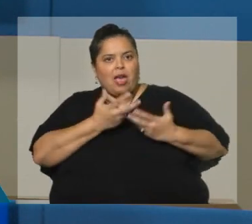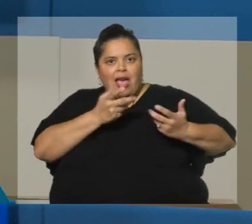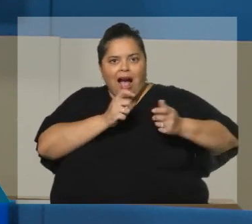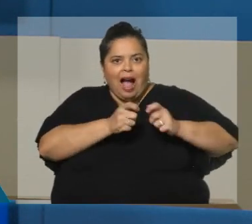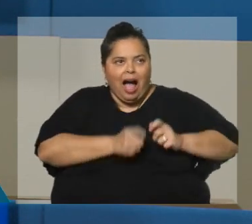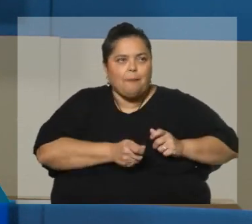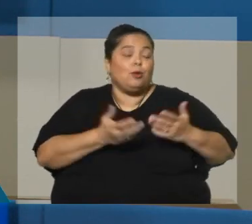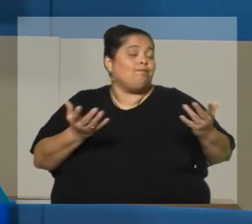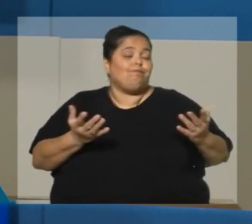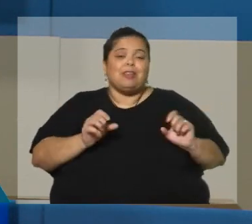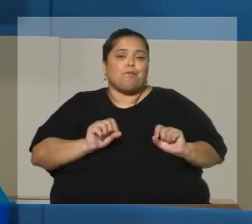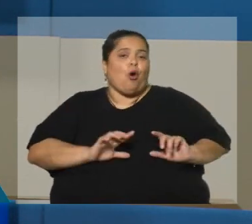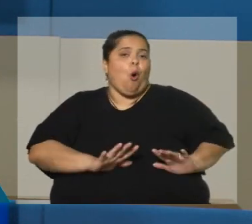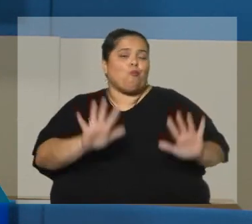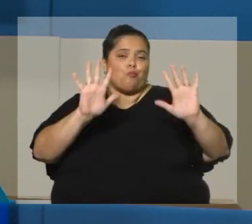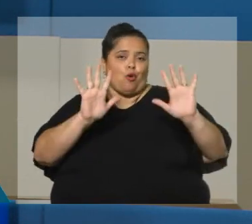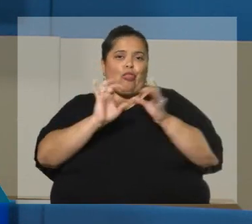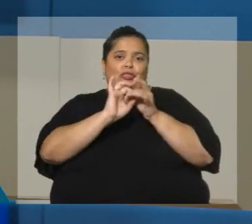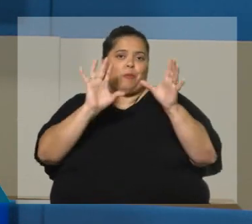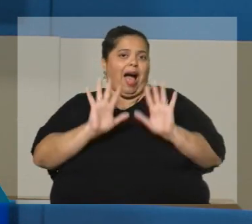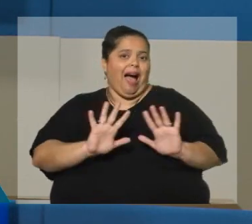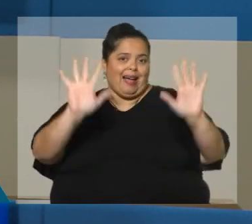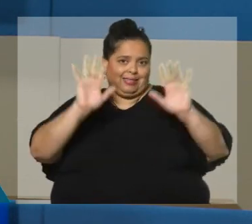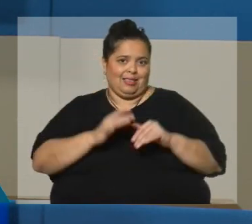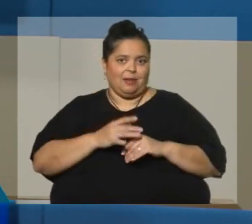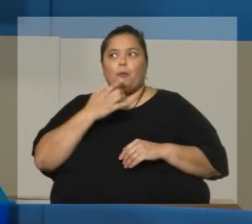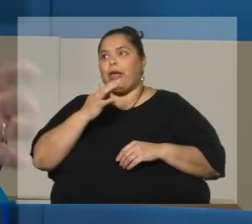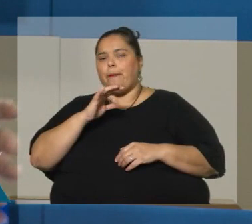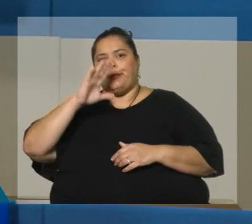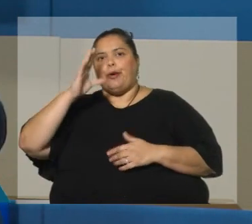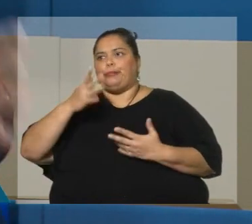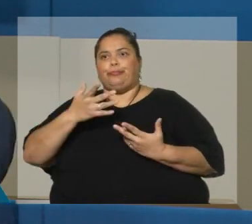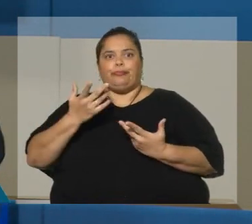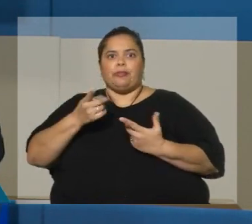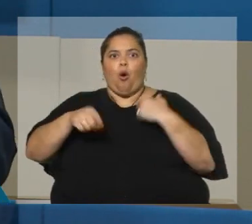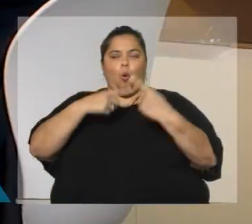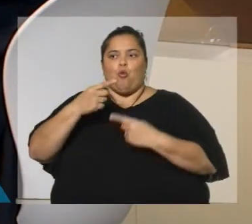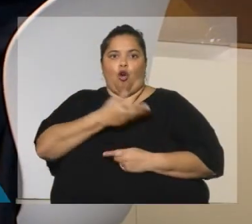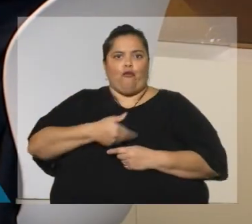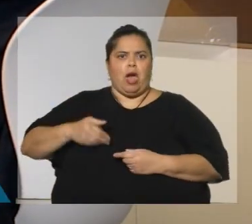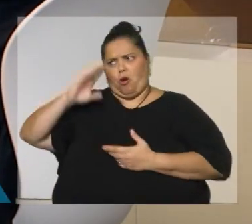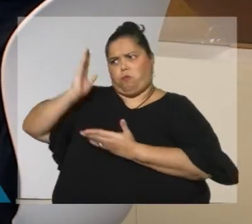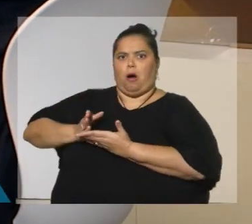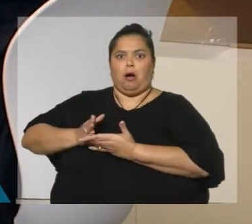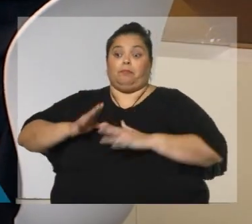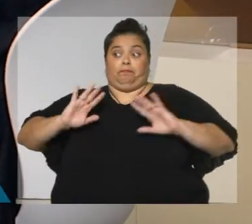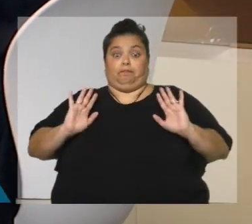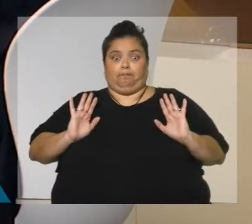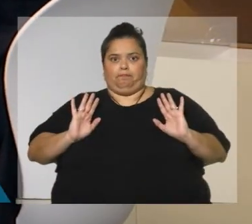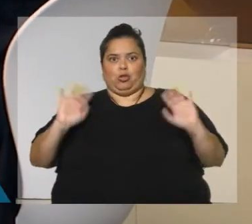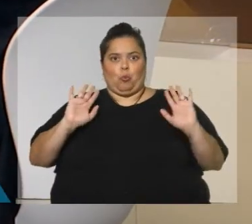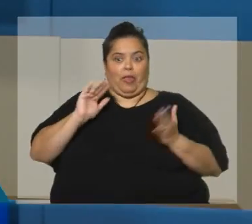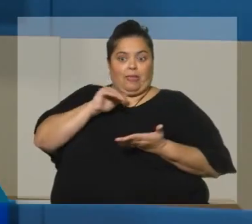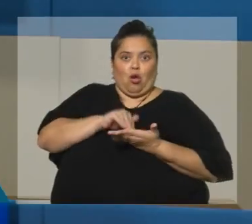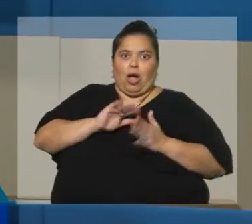la forma de trabajar. No es igual en esquemas totalitarios, donde va, bueno, son manos de yeso. Es decir, acá